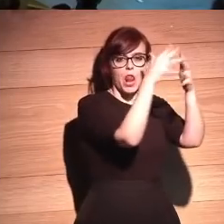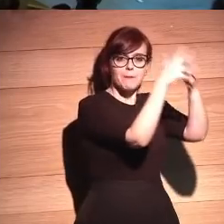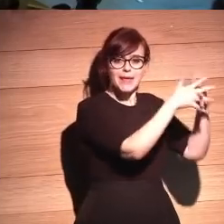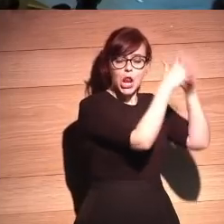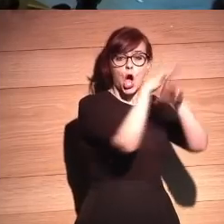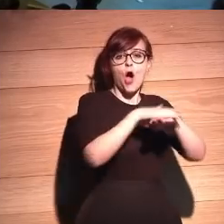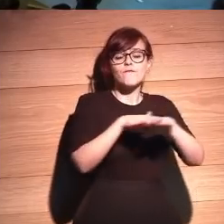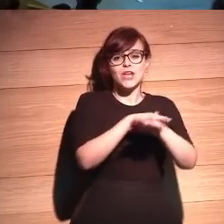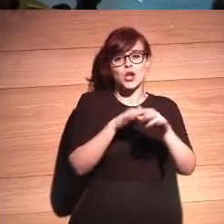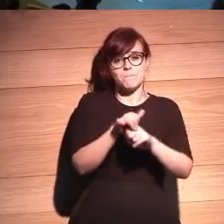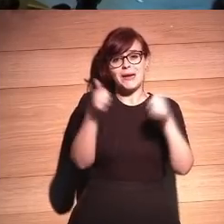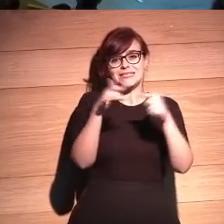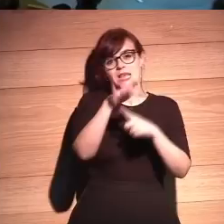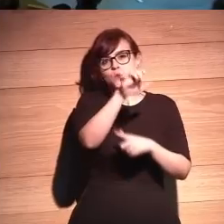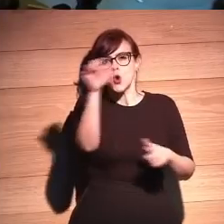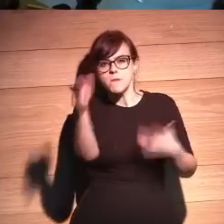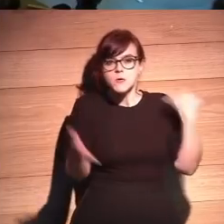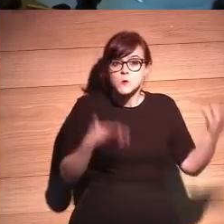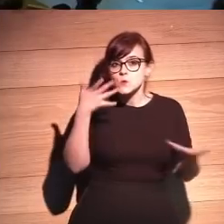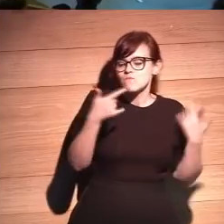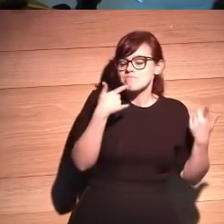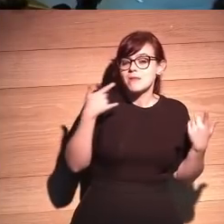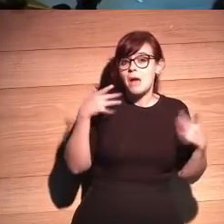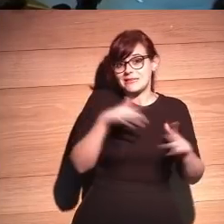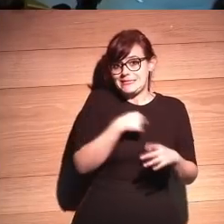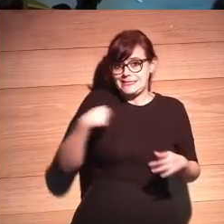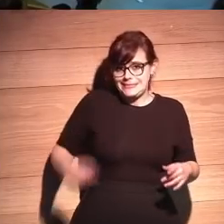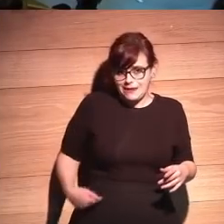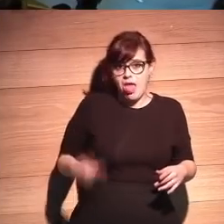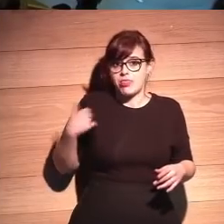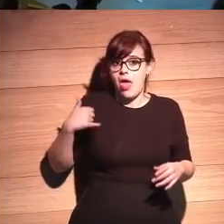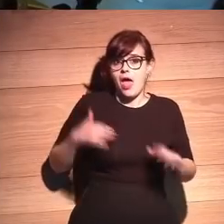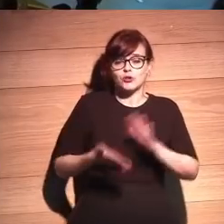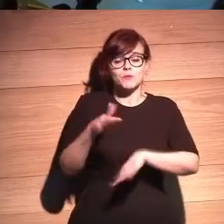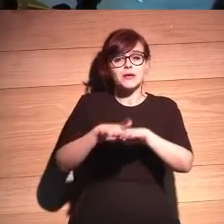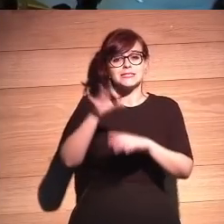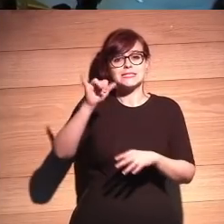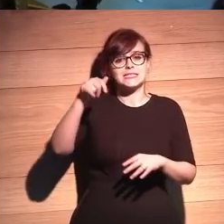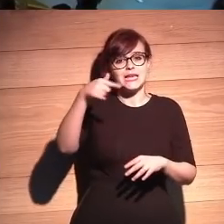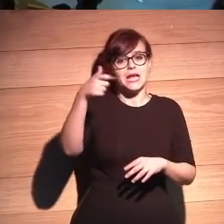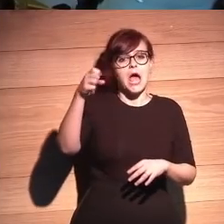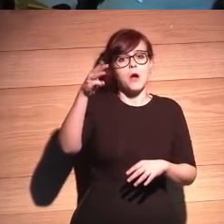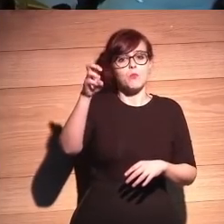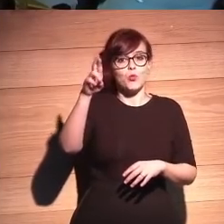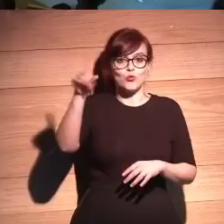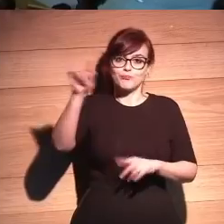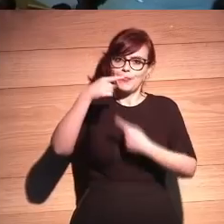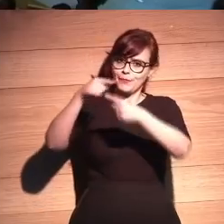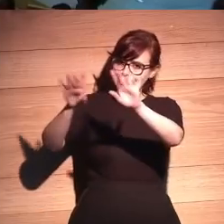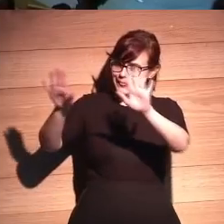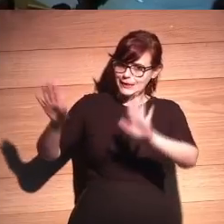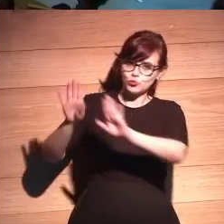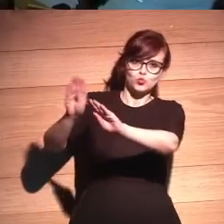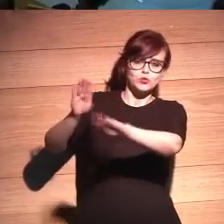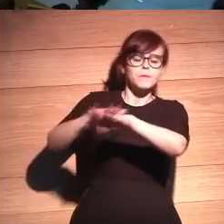los gobiernos, que quizás es un modelo más a la europea, bueno, en China ya y en Singapur serían otras cosas, y después, ¿dónde está la